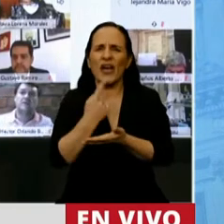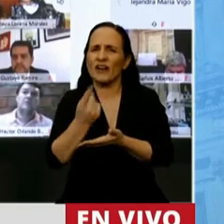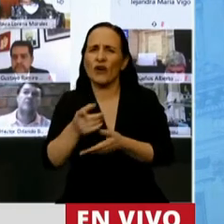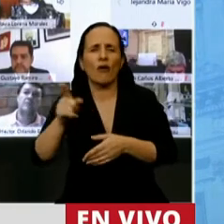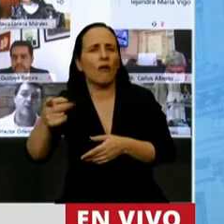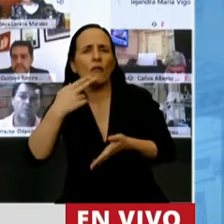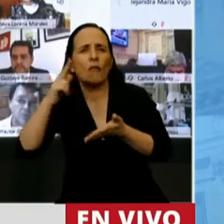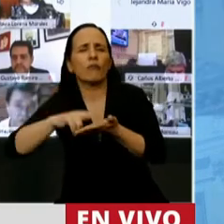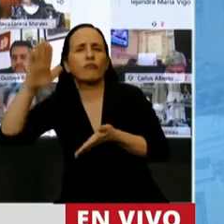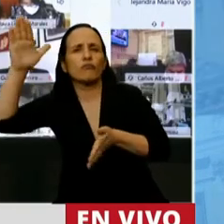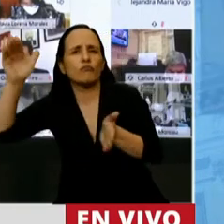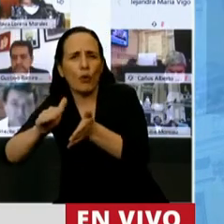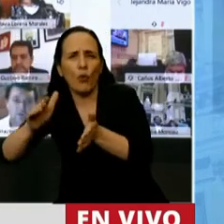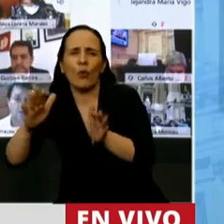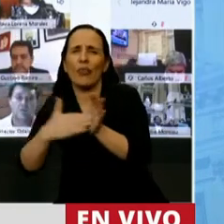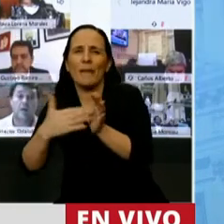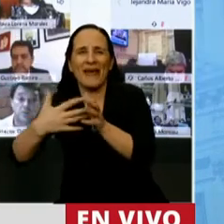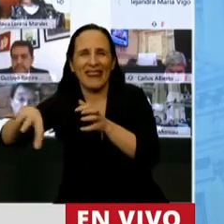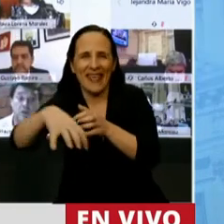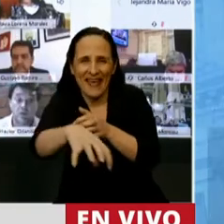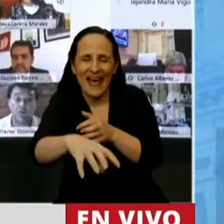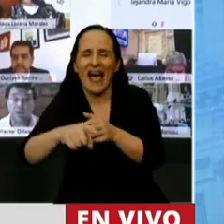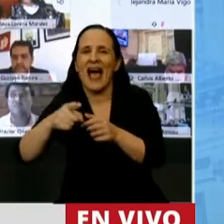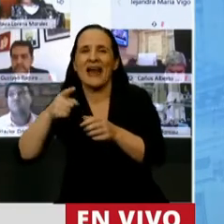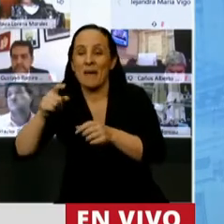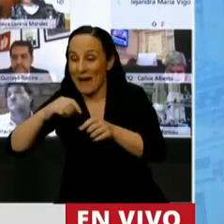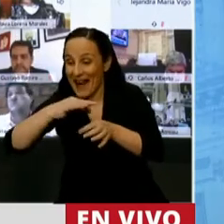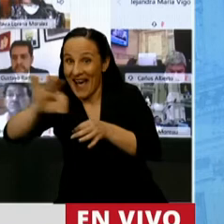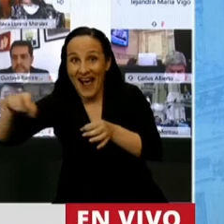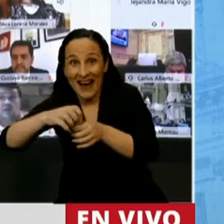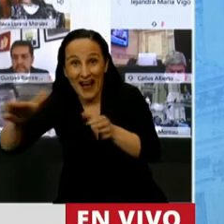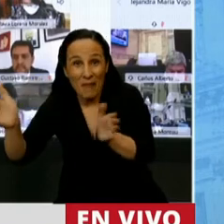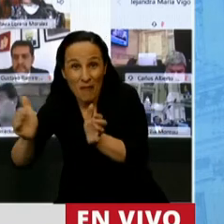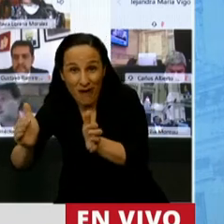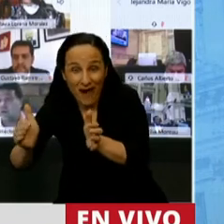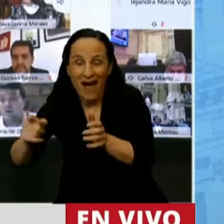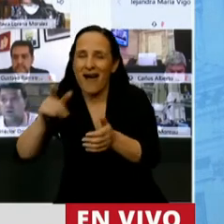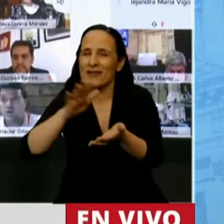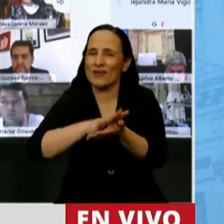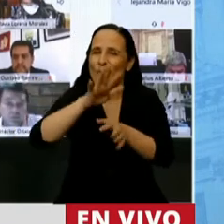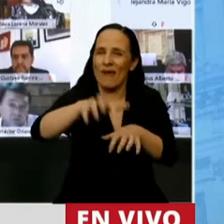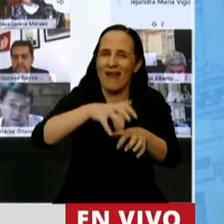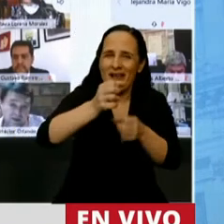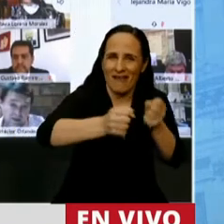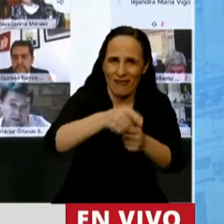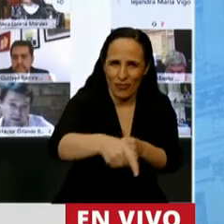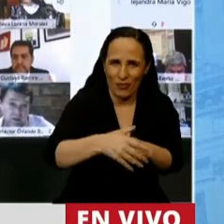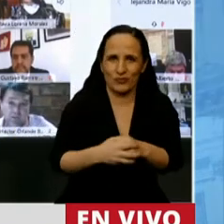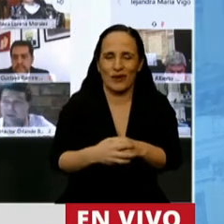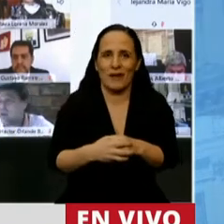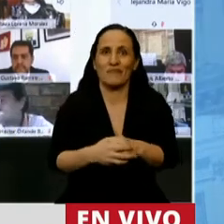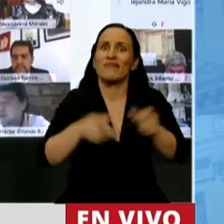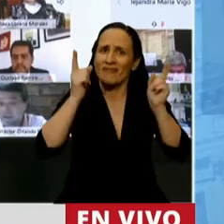retenciones parciales para algunos sectores, para los pequeños productores, para el sector agroindustrial. También estamos